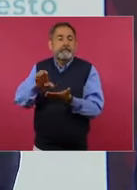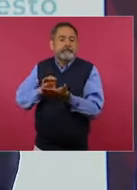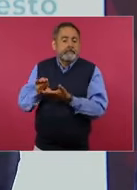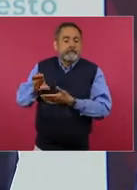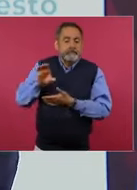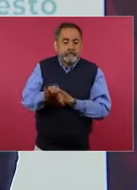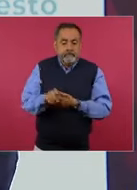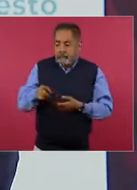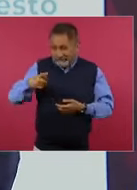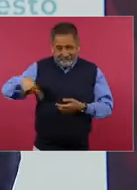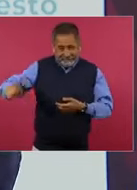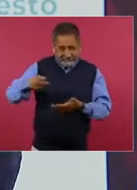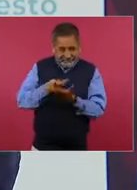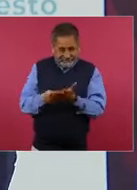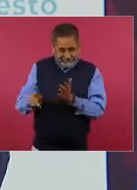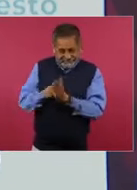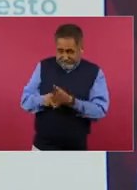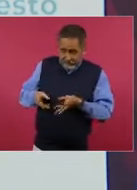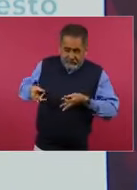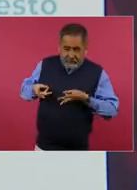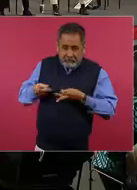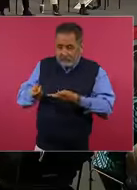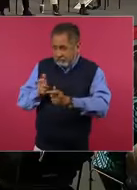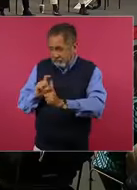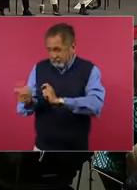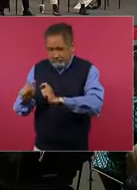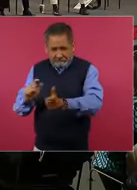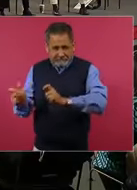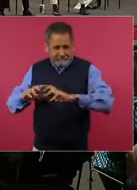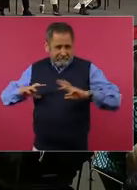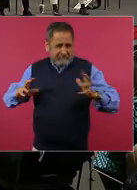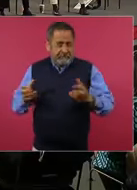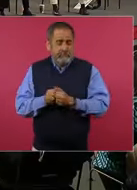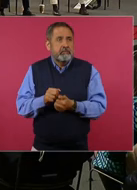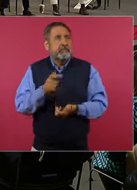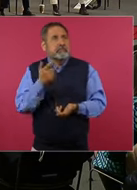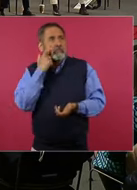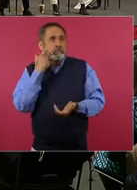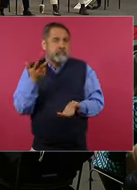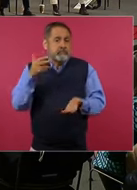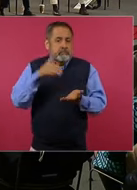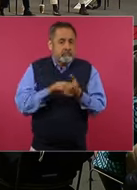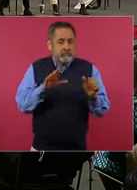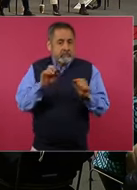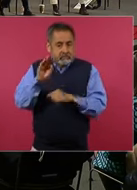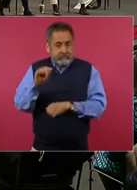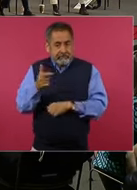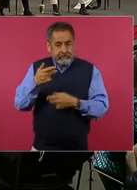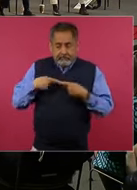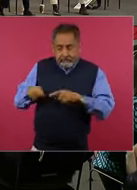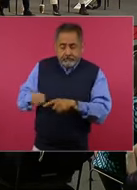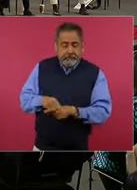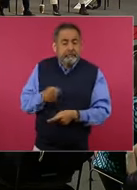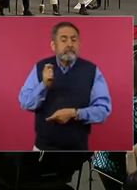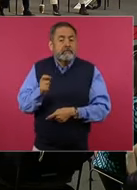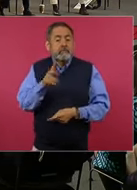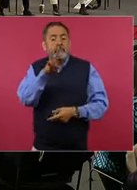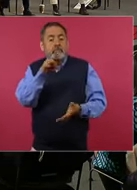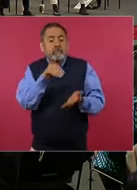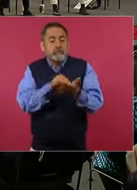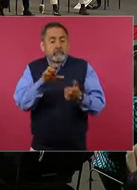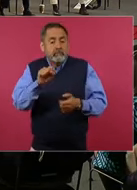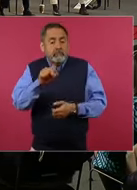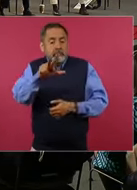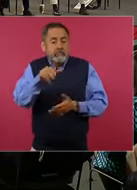de una nómina de este tamaño, en el caso de México, para estos ocho mil seiscientos noventa y seis, es de cuatro mil sesenta y ocho